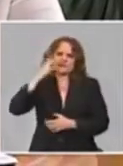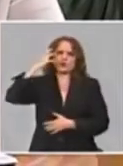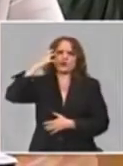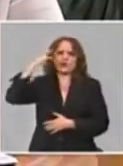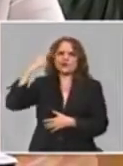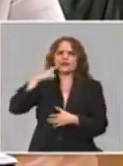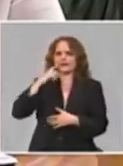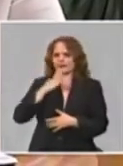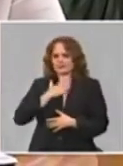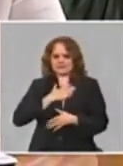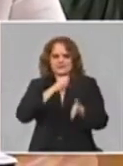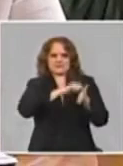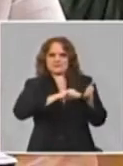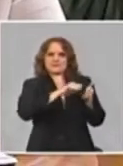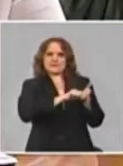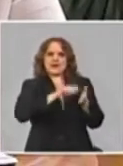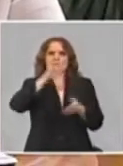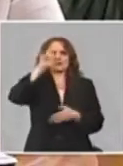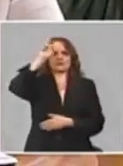forma en que el ministerio